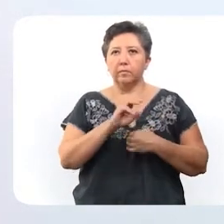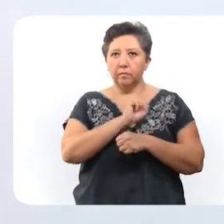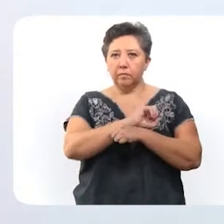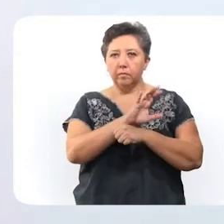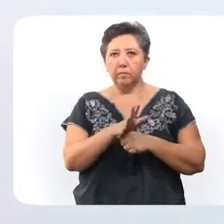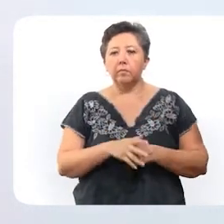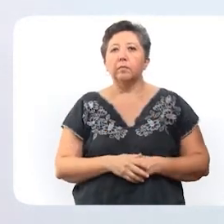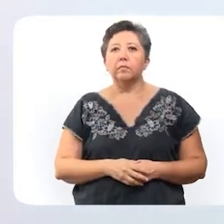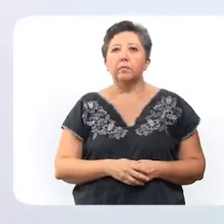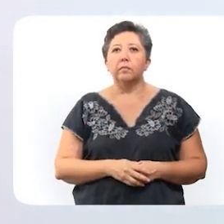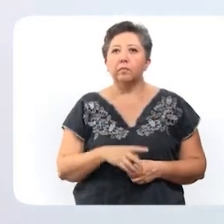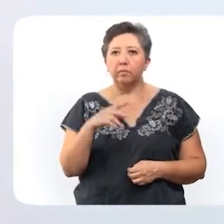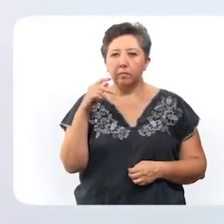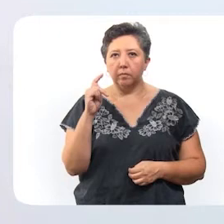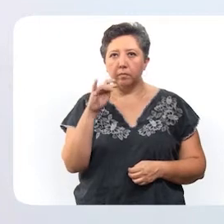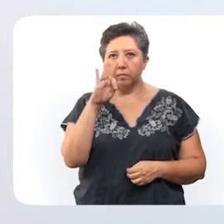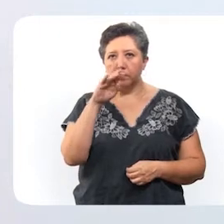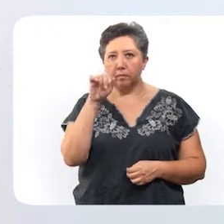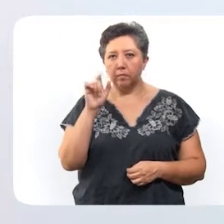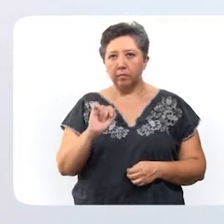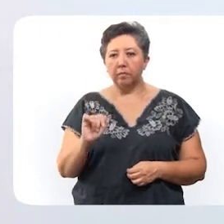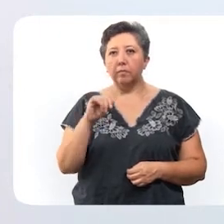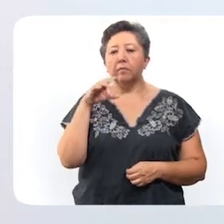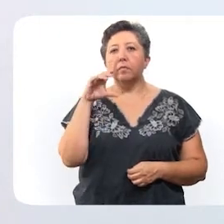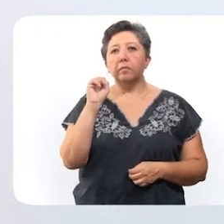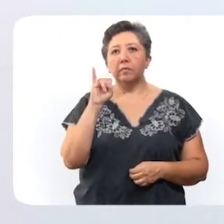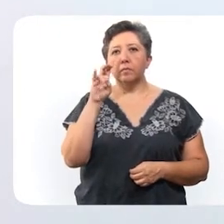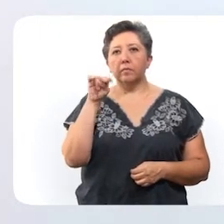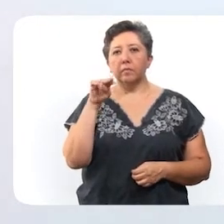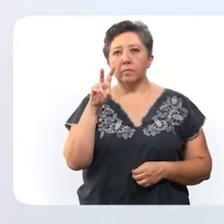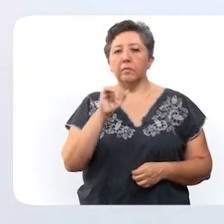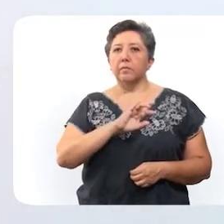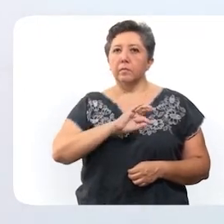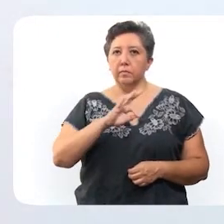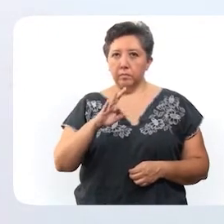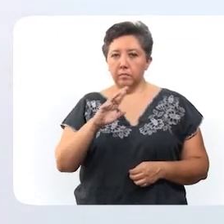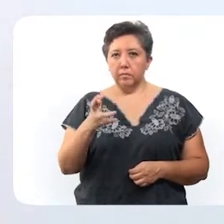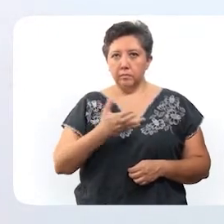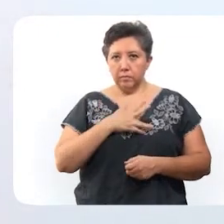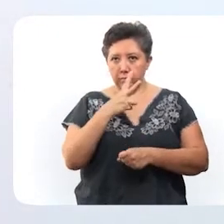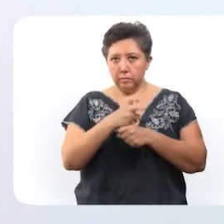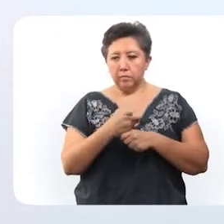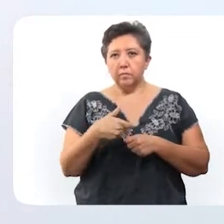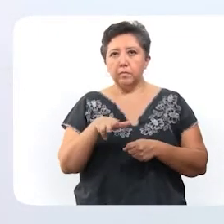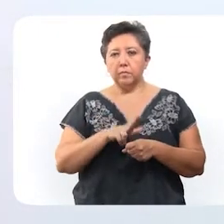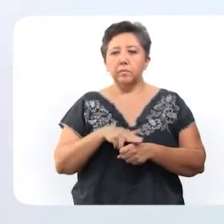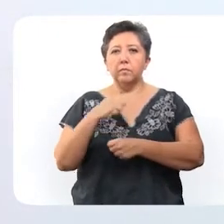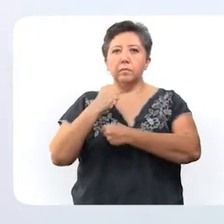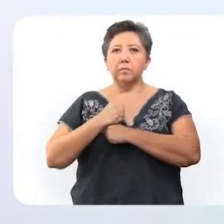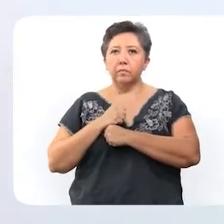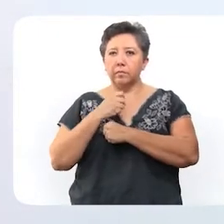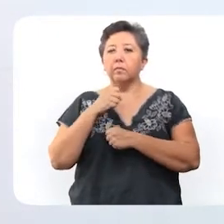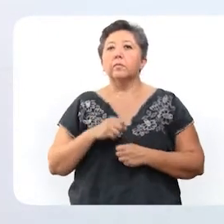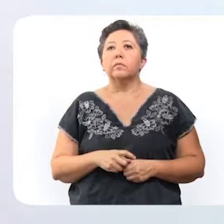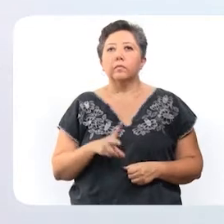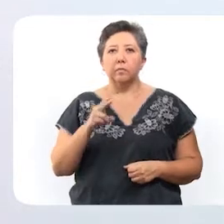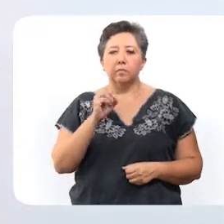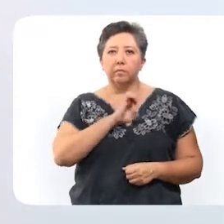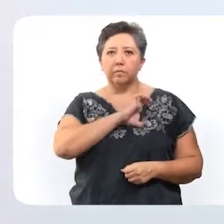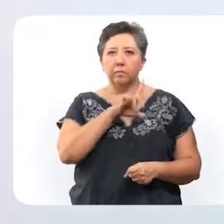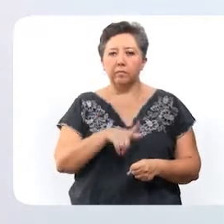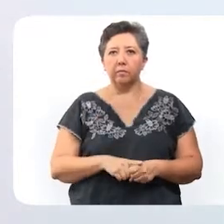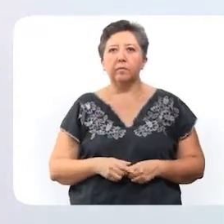coronavirus de las farmacéuticas Pfizer y Sinovac podrán recibir la segunda dosis en el Hospital Militar Regional de